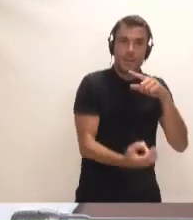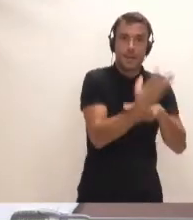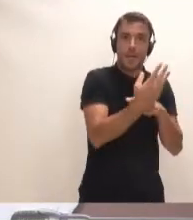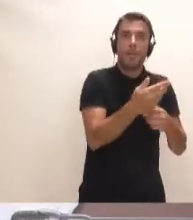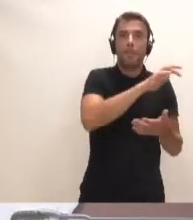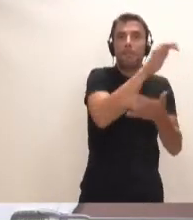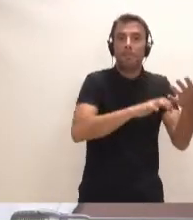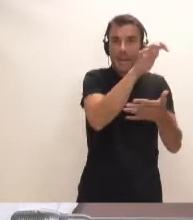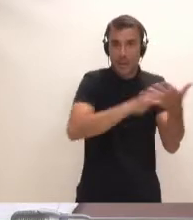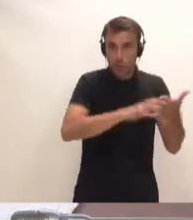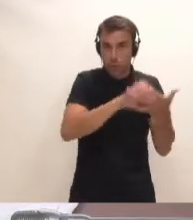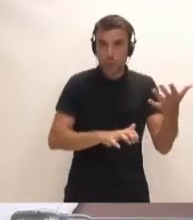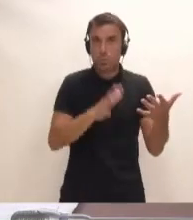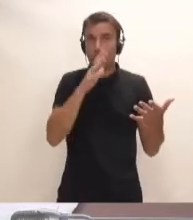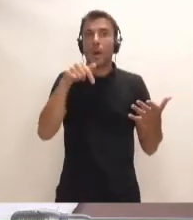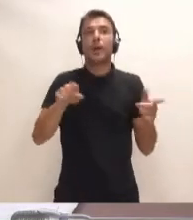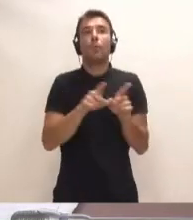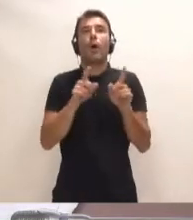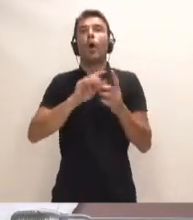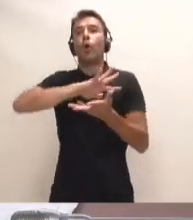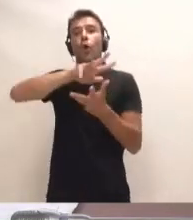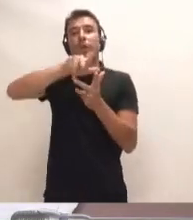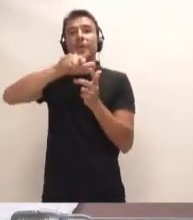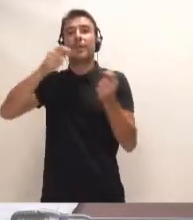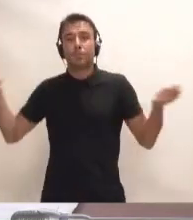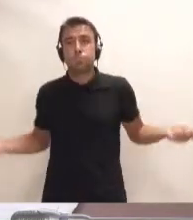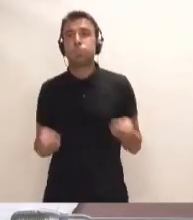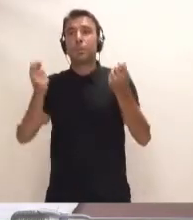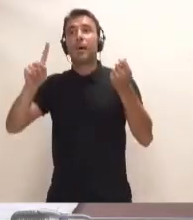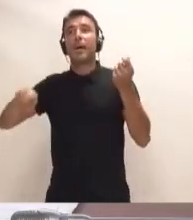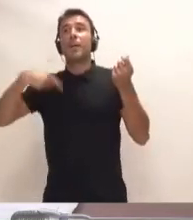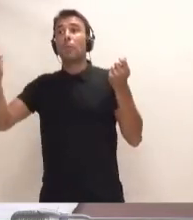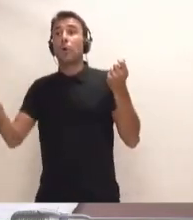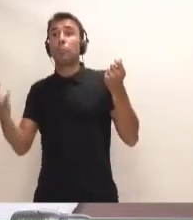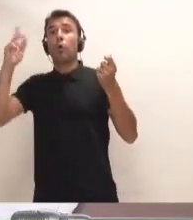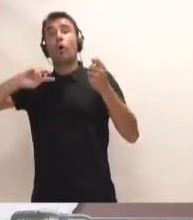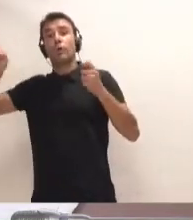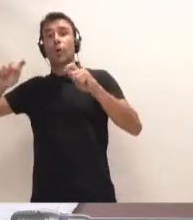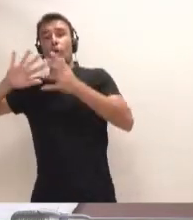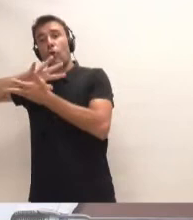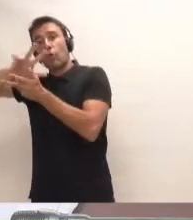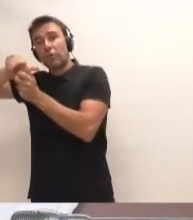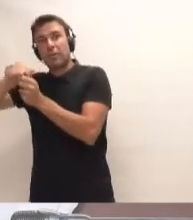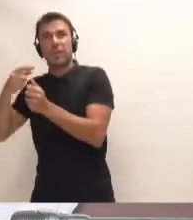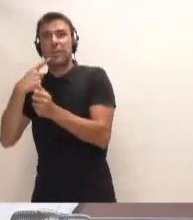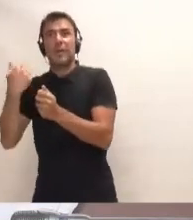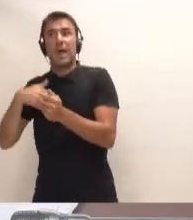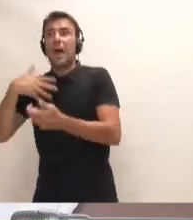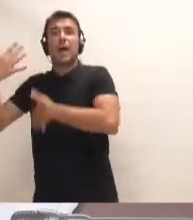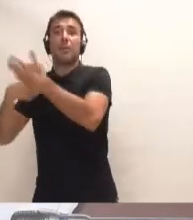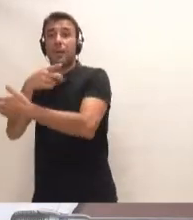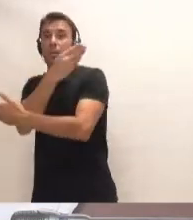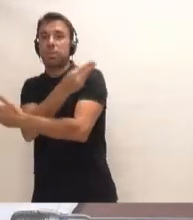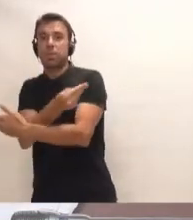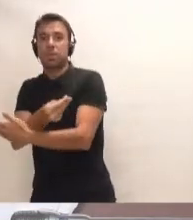como claro, las cosas se quedan en noticia sumo y luego ya se deja de hablar cuando sale otra noticia que también se habla que se va a hacer de inmediato y al final